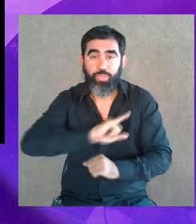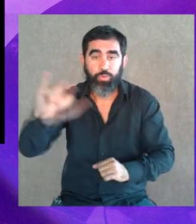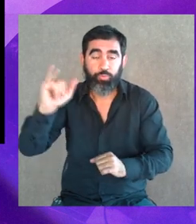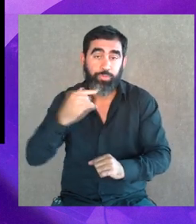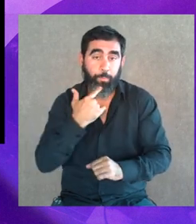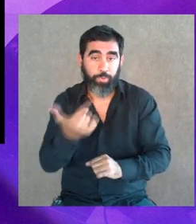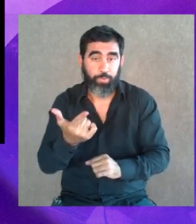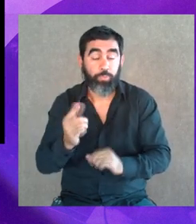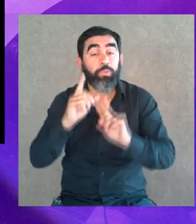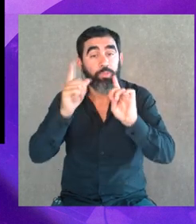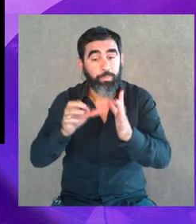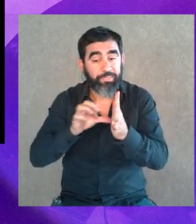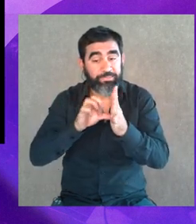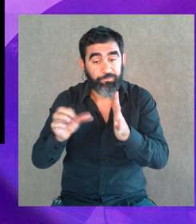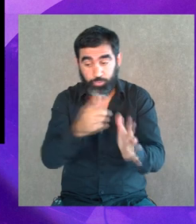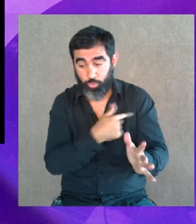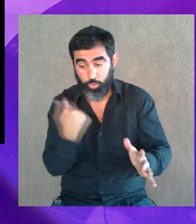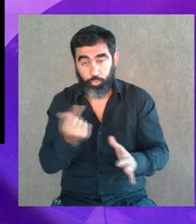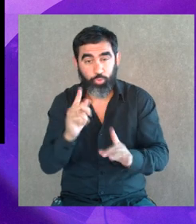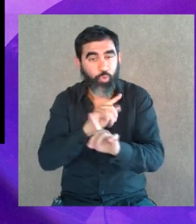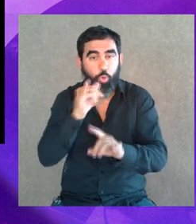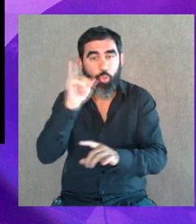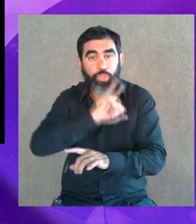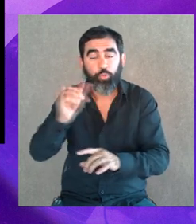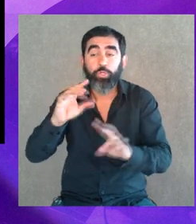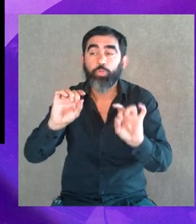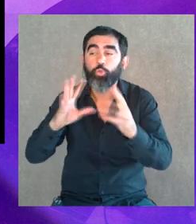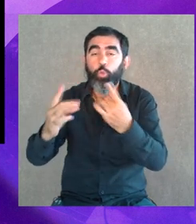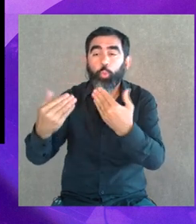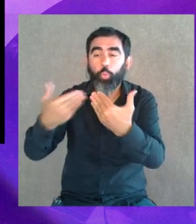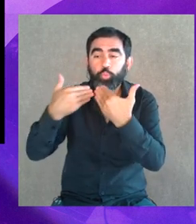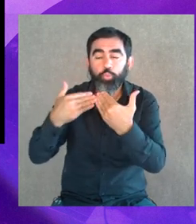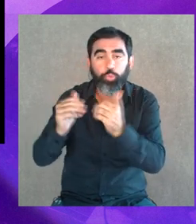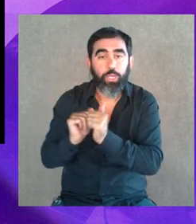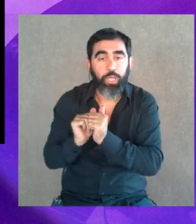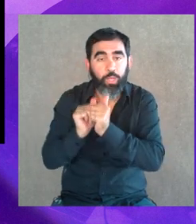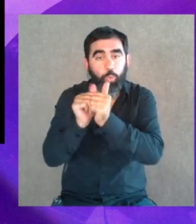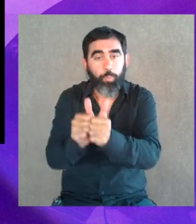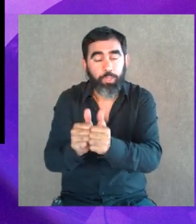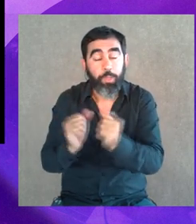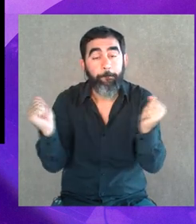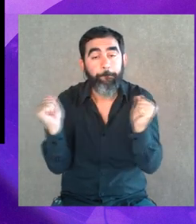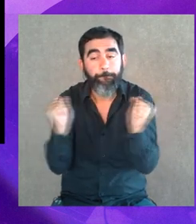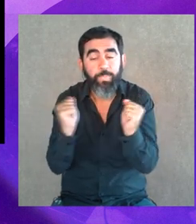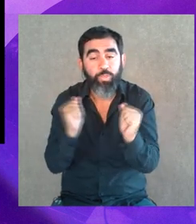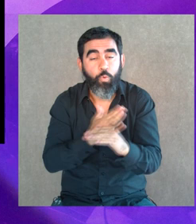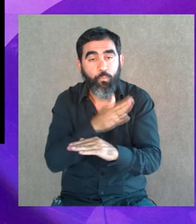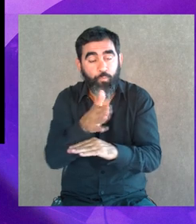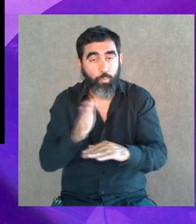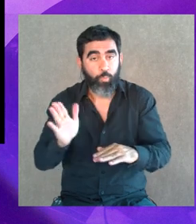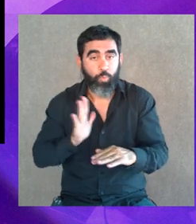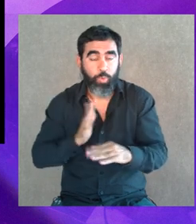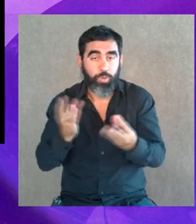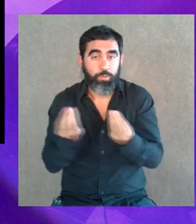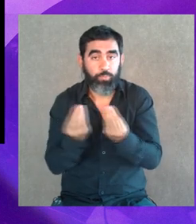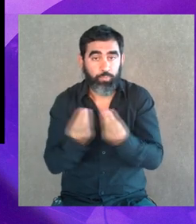denunciar. Incluso en los servicios nuestros, que no son de denuncia, son de consulta, de acompañamiento, tienen miedo de asistir muchas